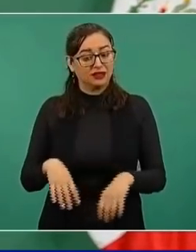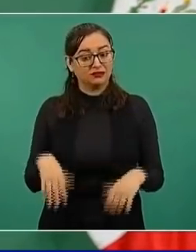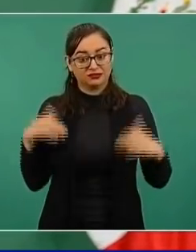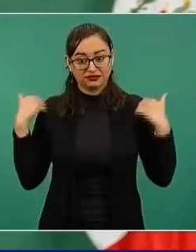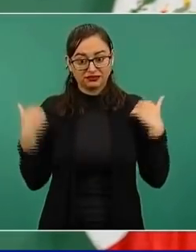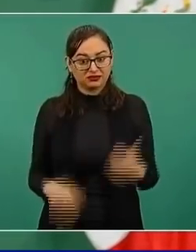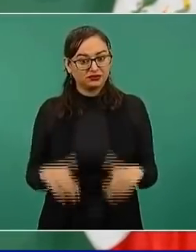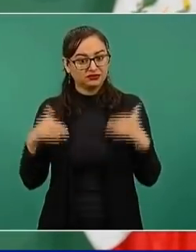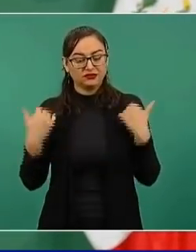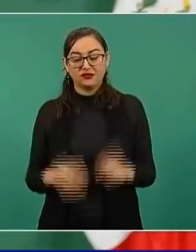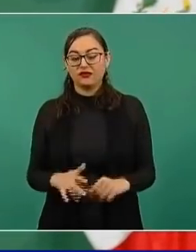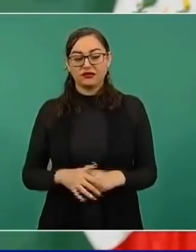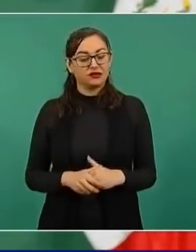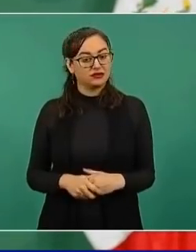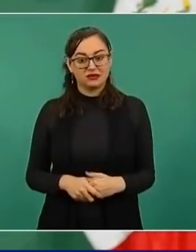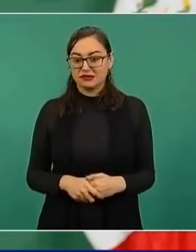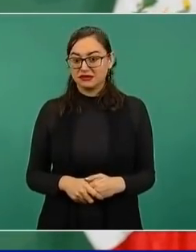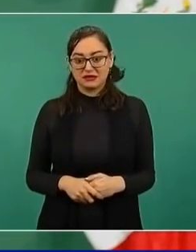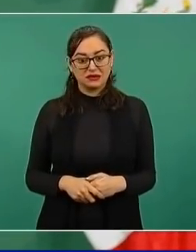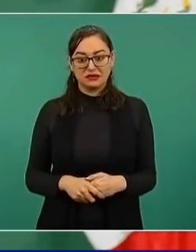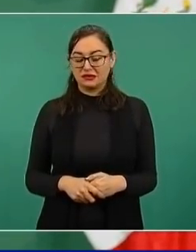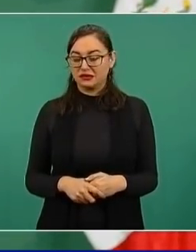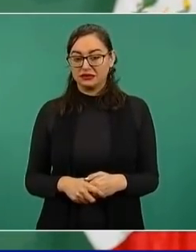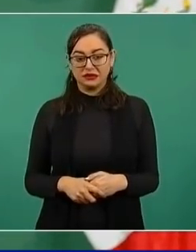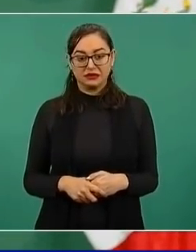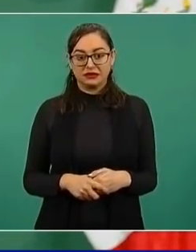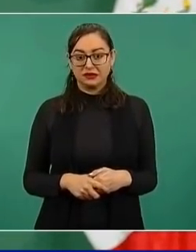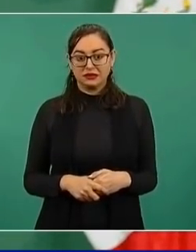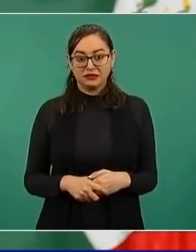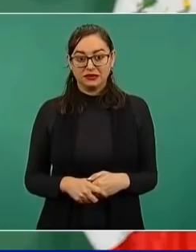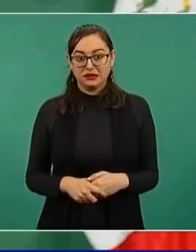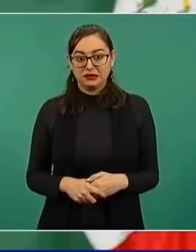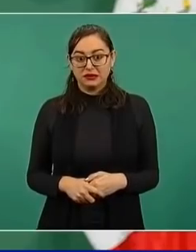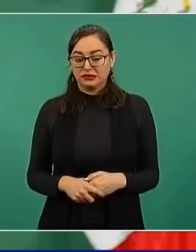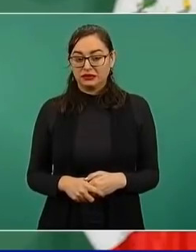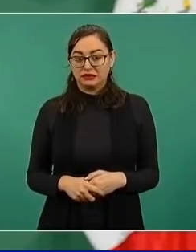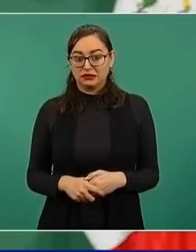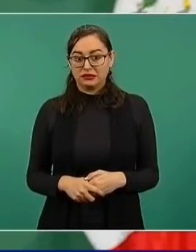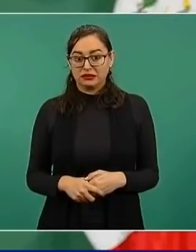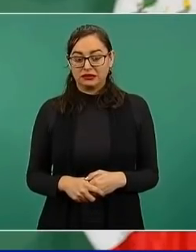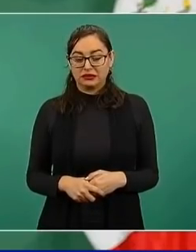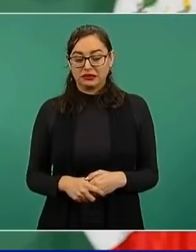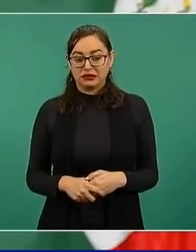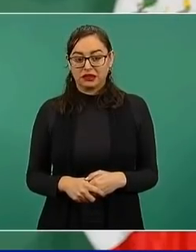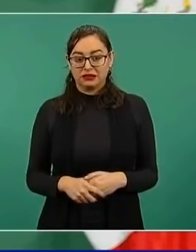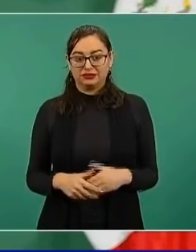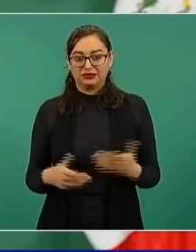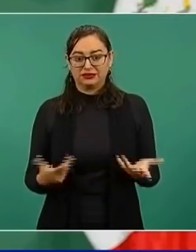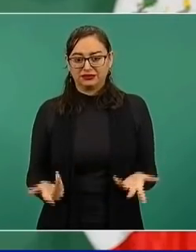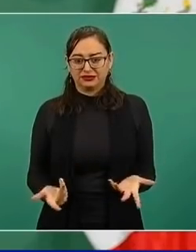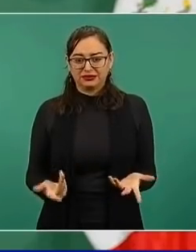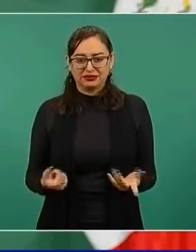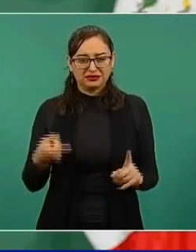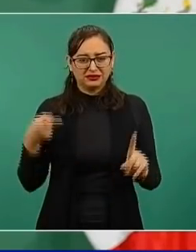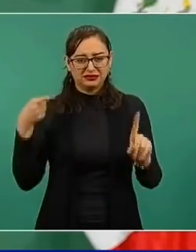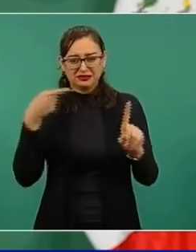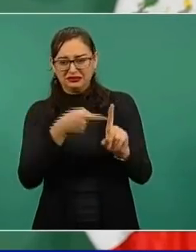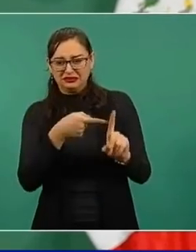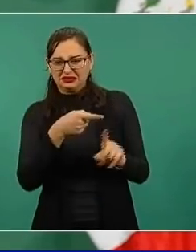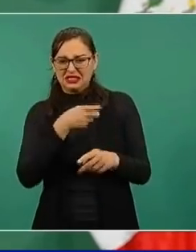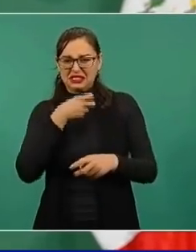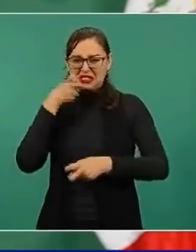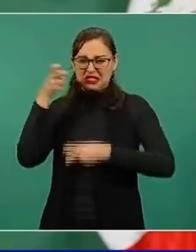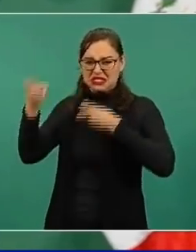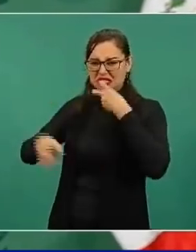progresistas, acusado de comunista,